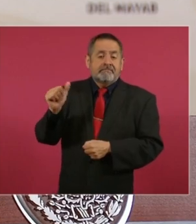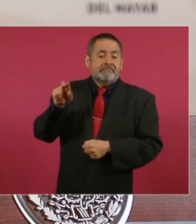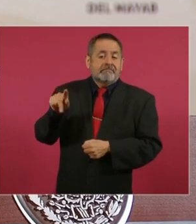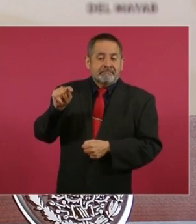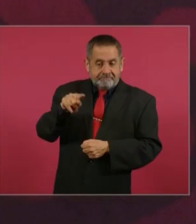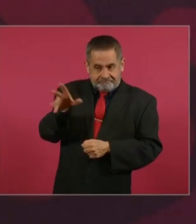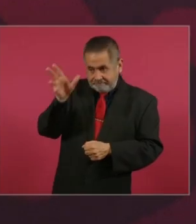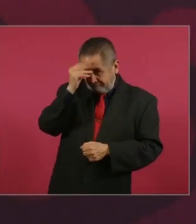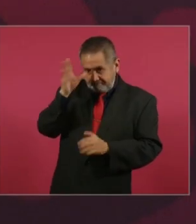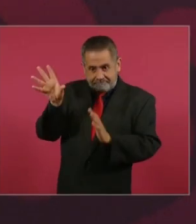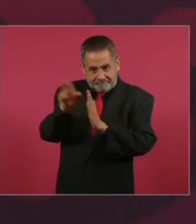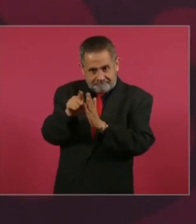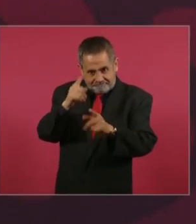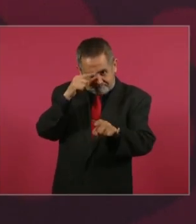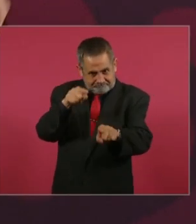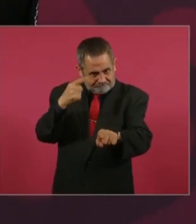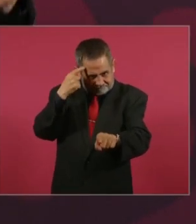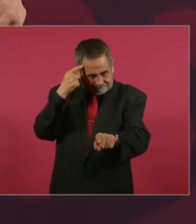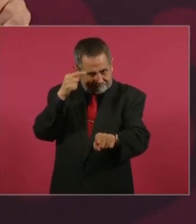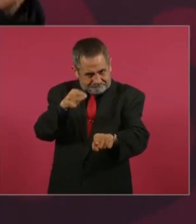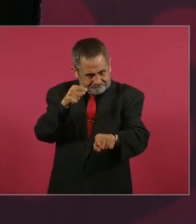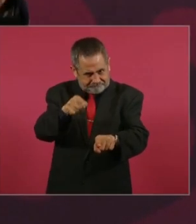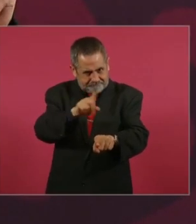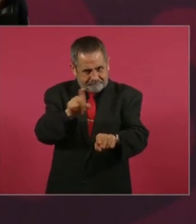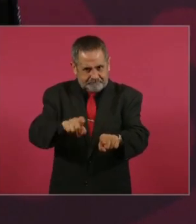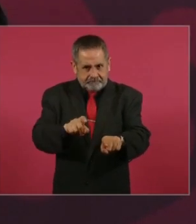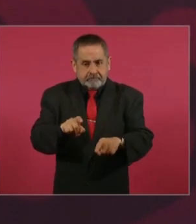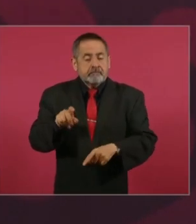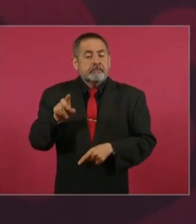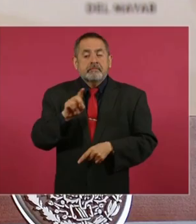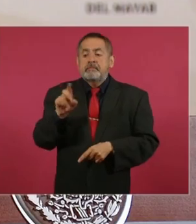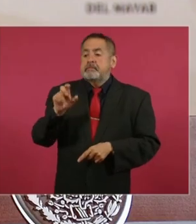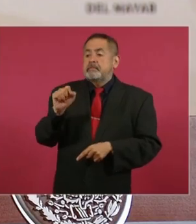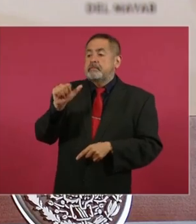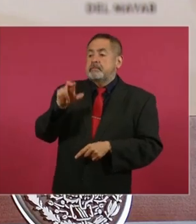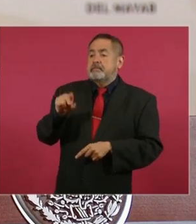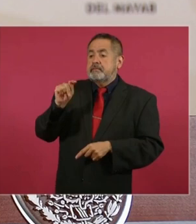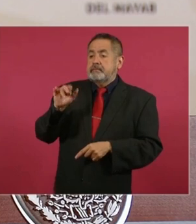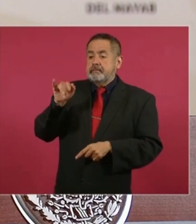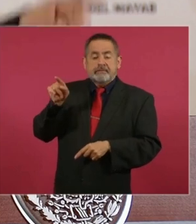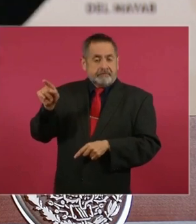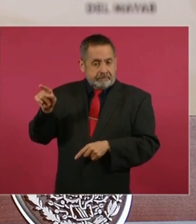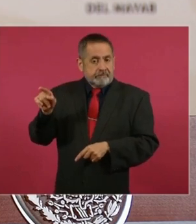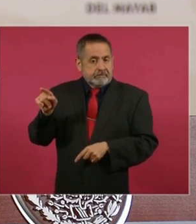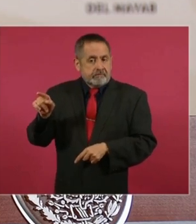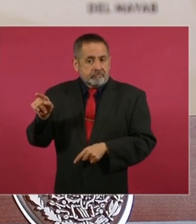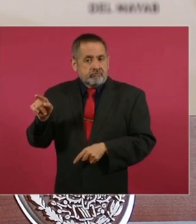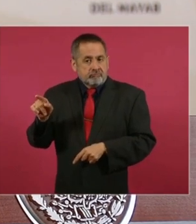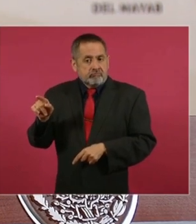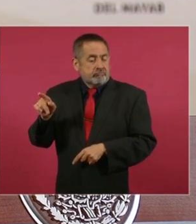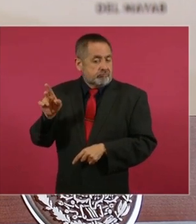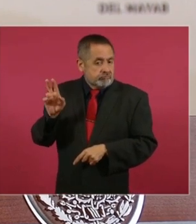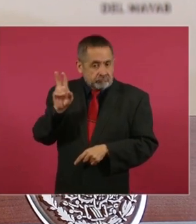porque Desanti podía haber